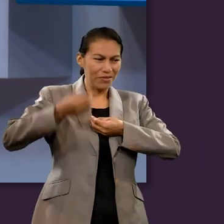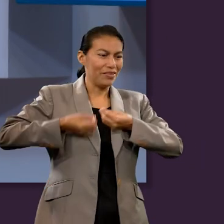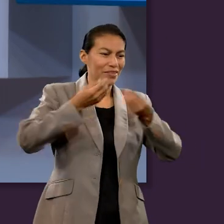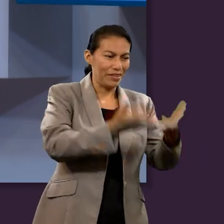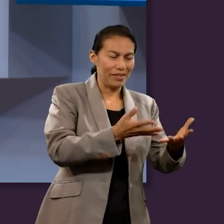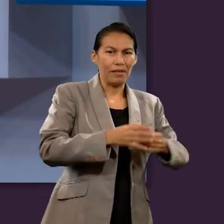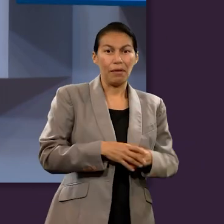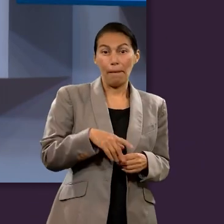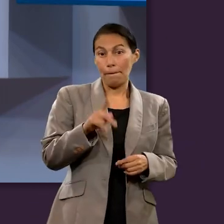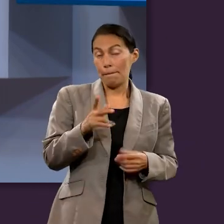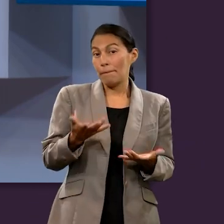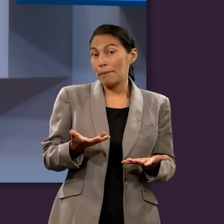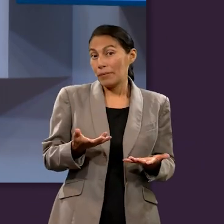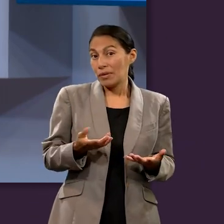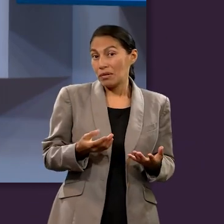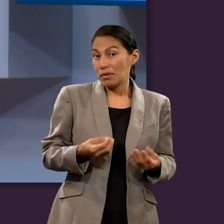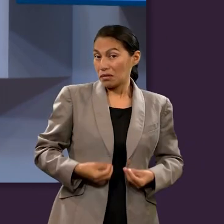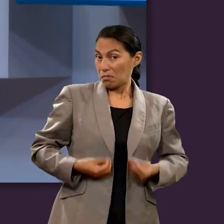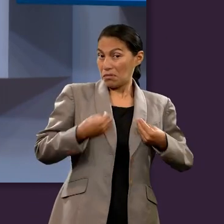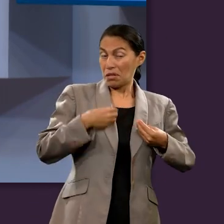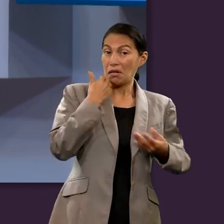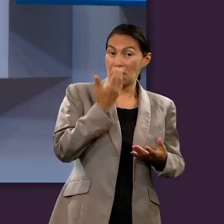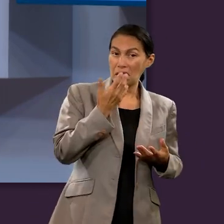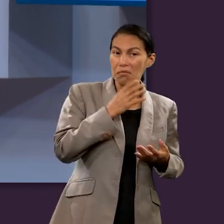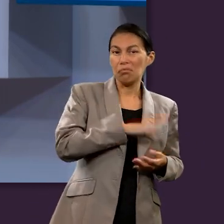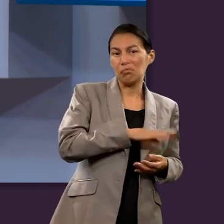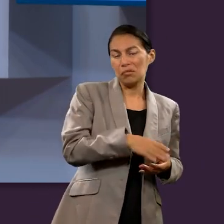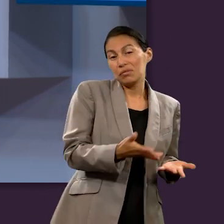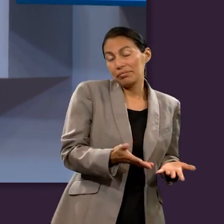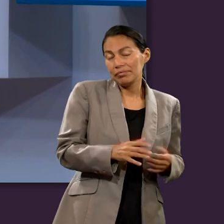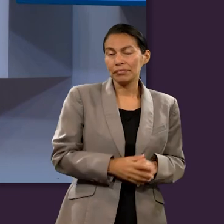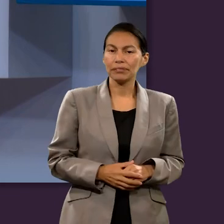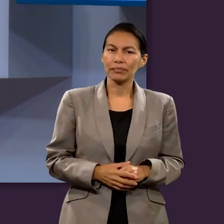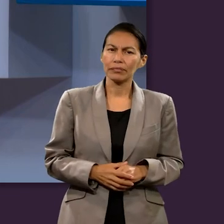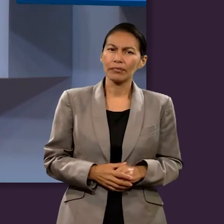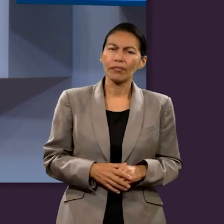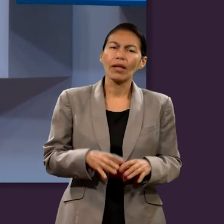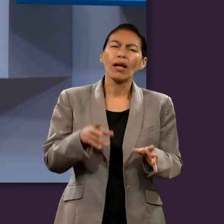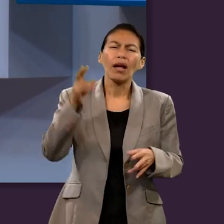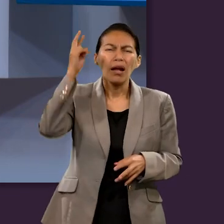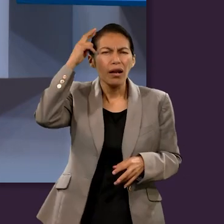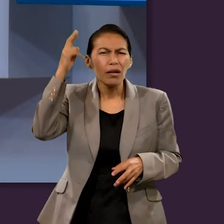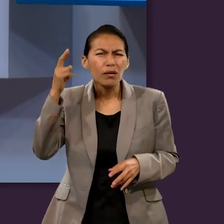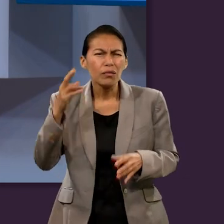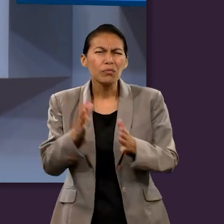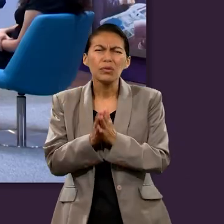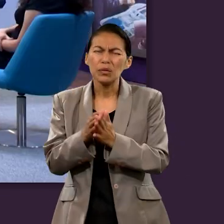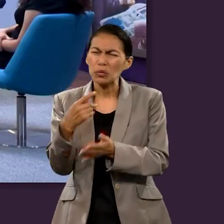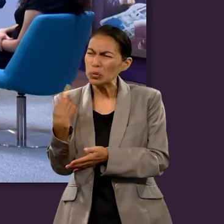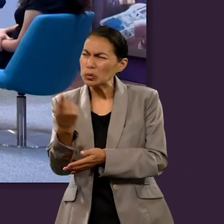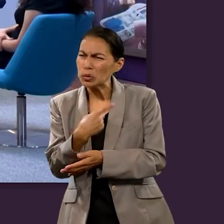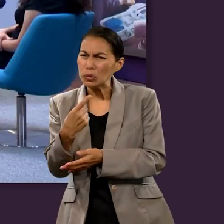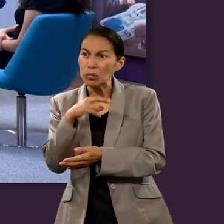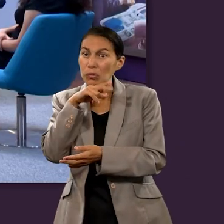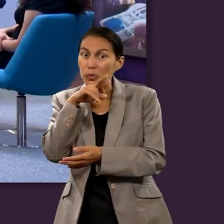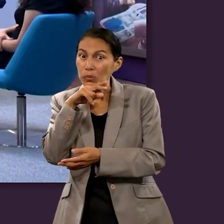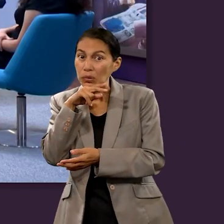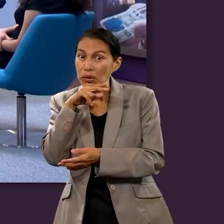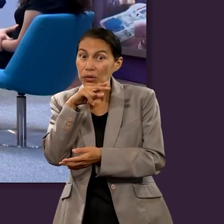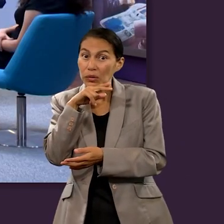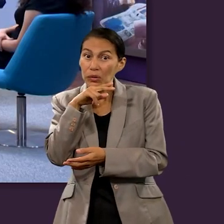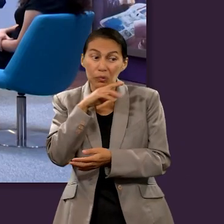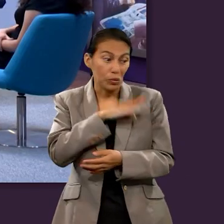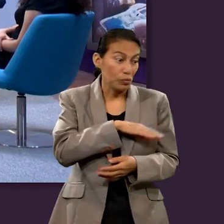el que pierda su vida por causa de Jesús la podrá hallar ahora Ruth podríamos estar nosotros tan